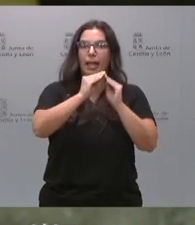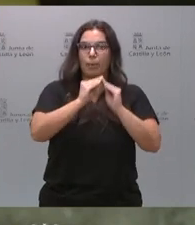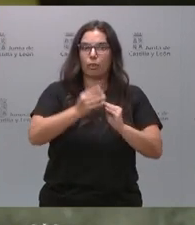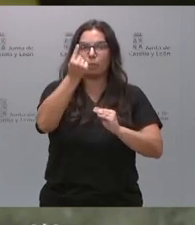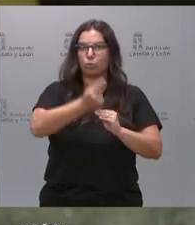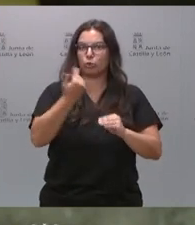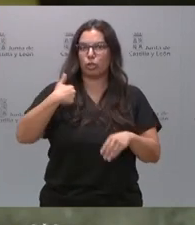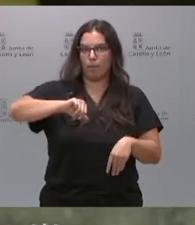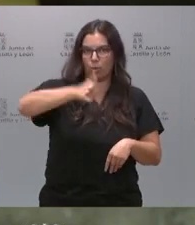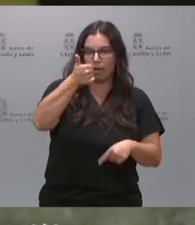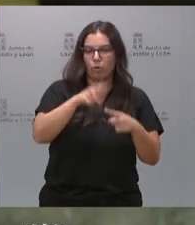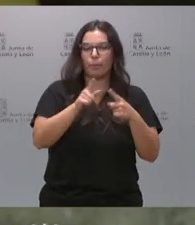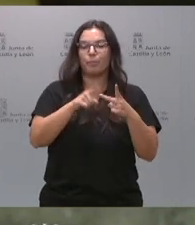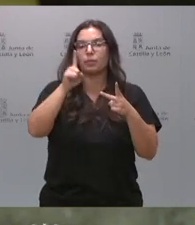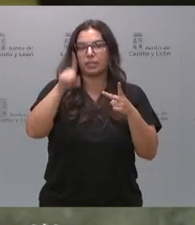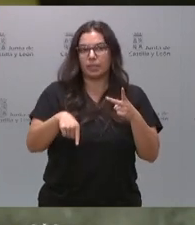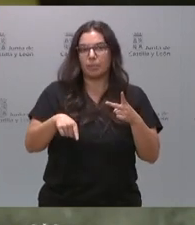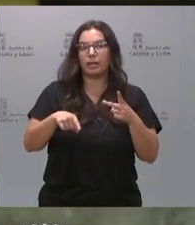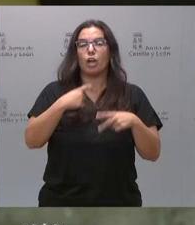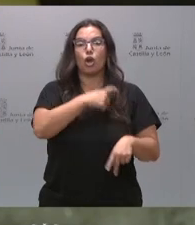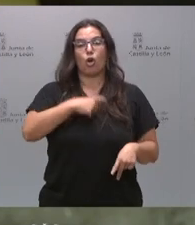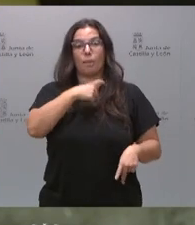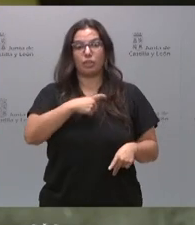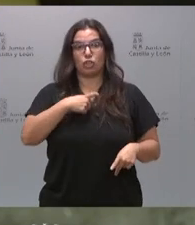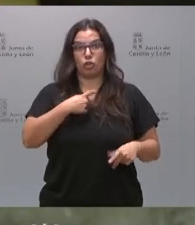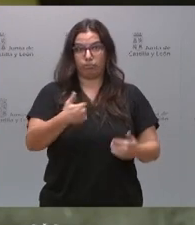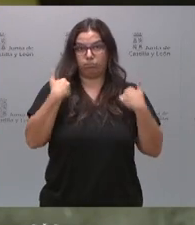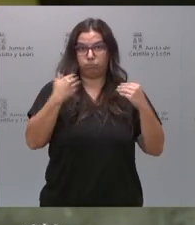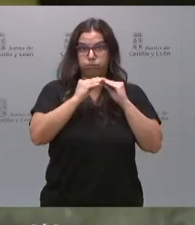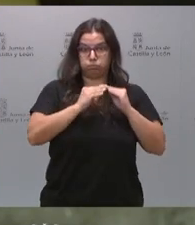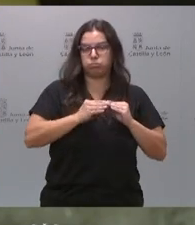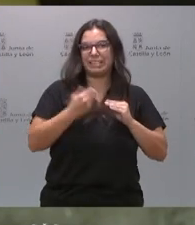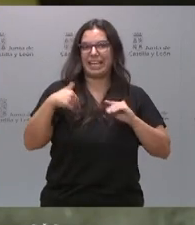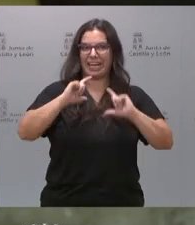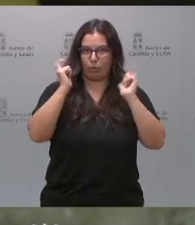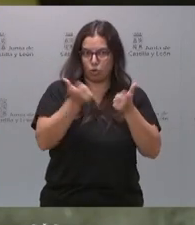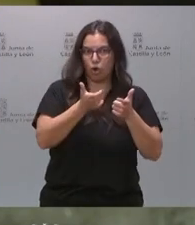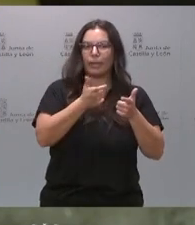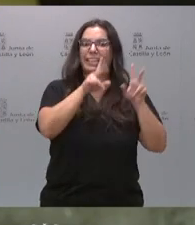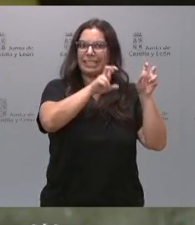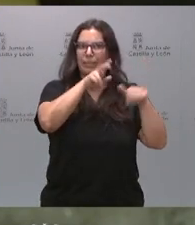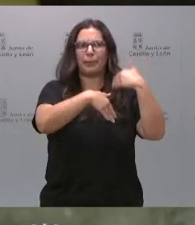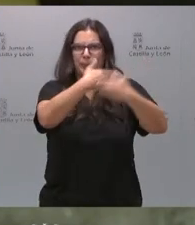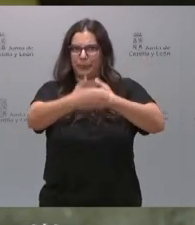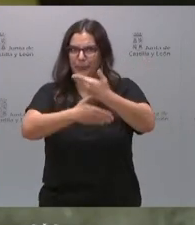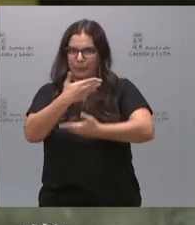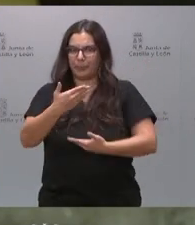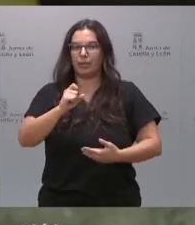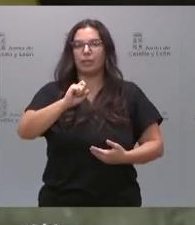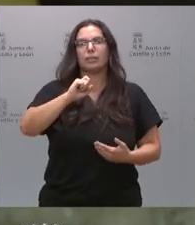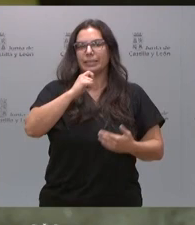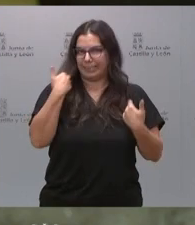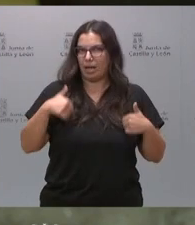presupuesto, se ha reunido la comisión funcional, en fin, todas estas cuestiones, se ha realizado la primera carga.